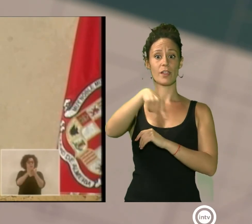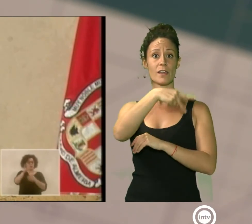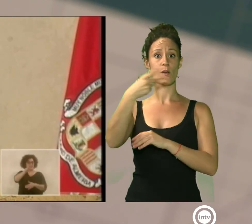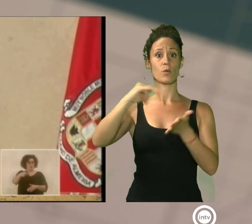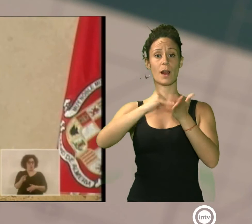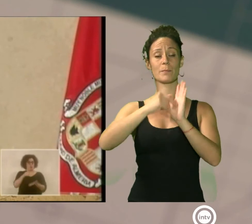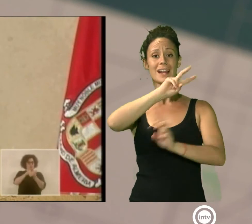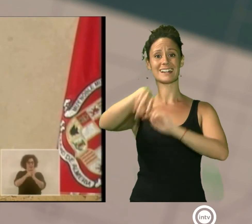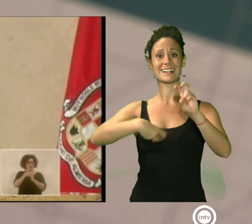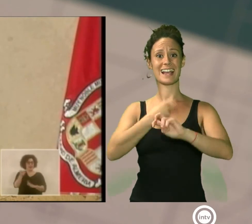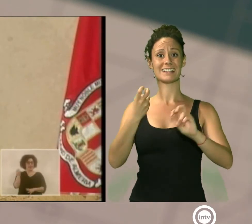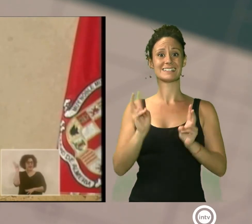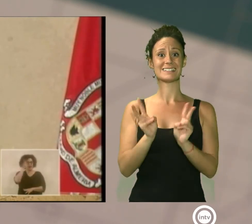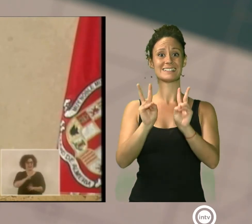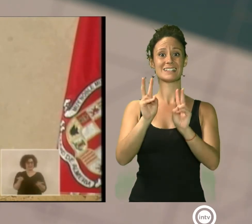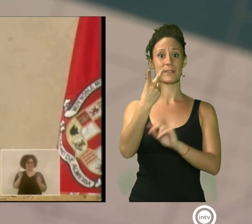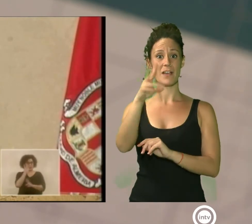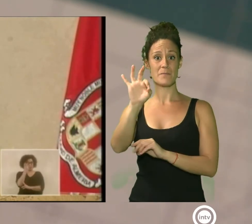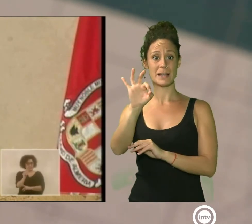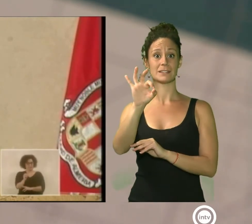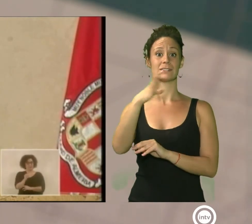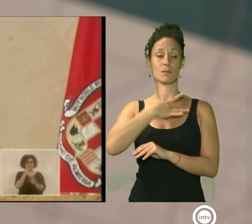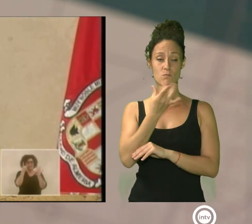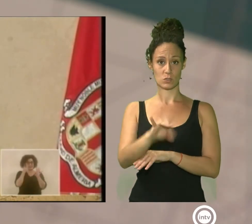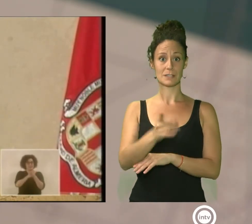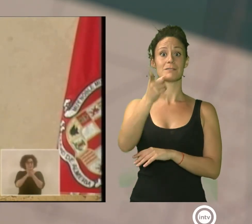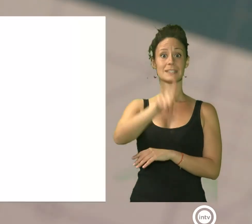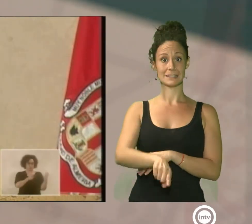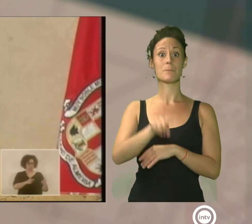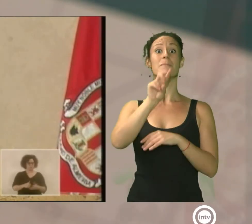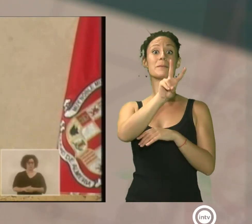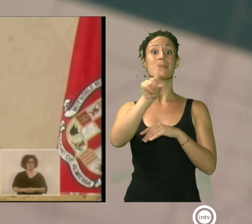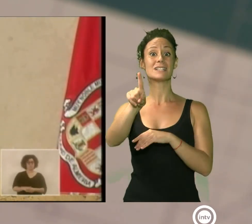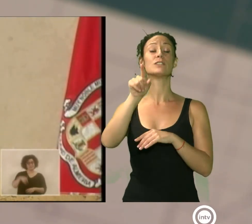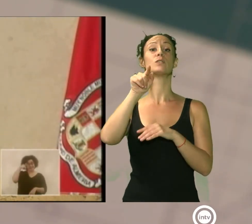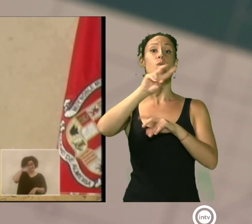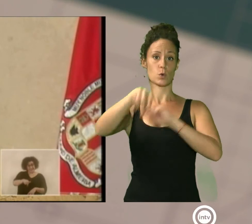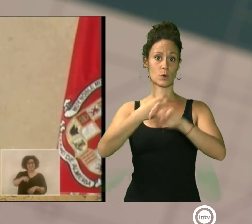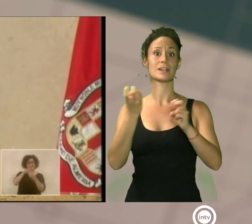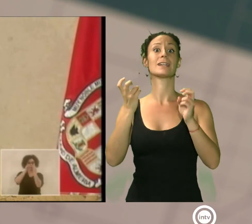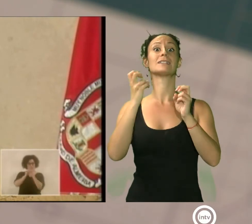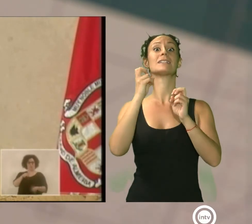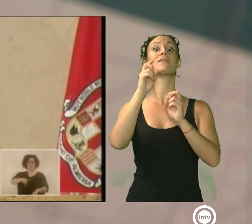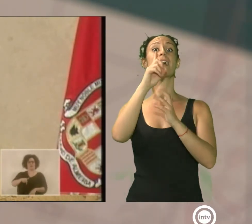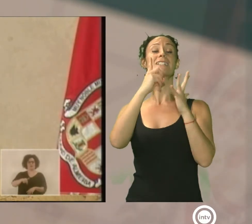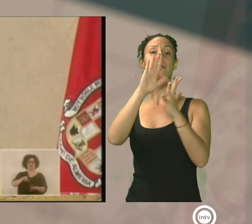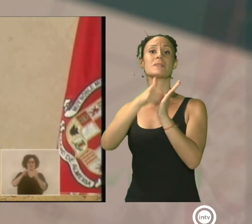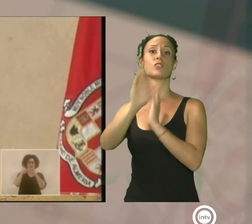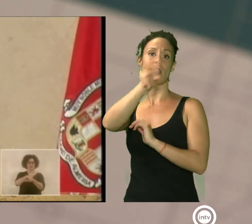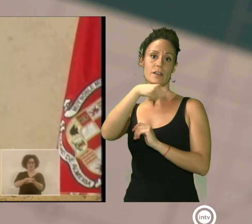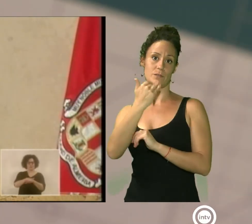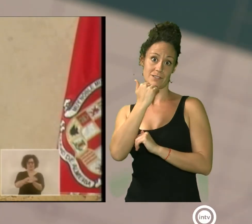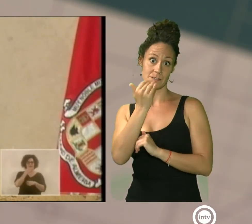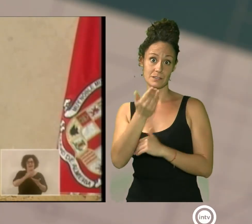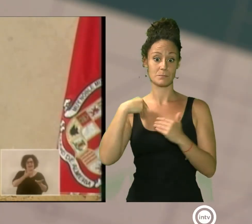y casi 6 millones de euros en el Plan Reactiva 21. Esta es la fórmula de este equipo de gobierno para